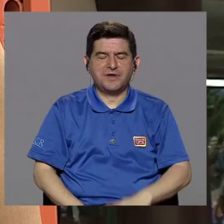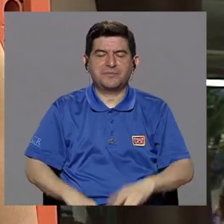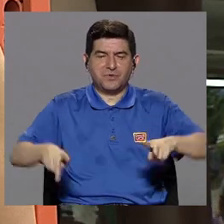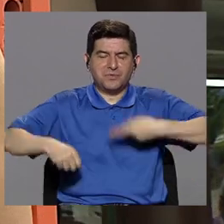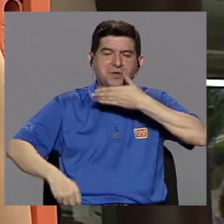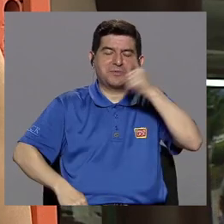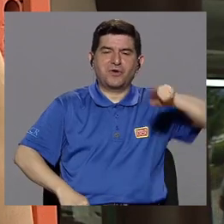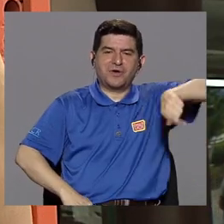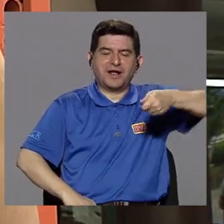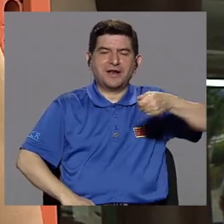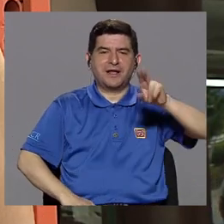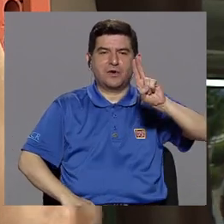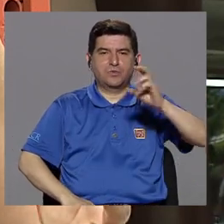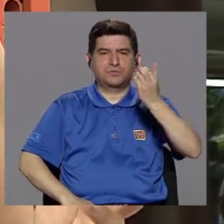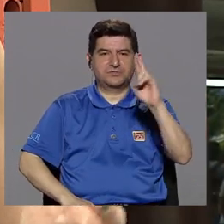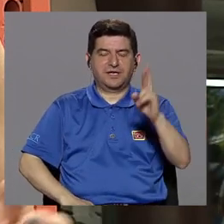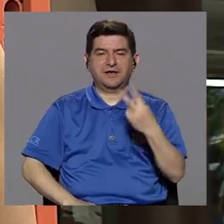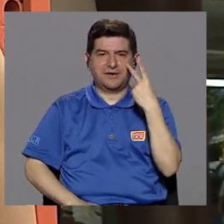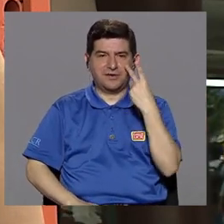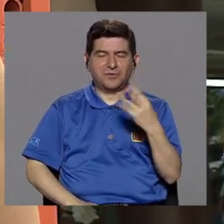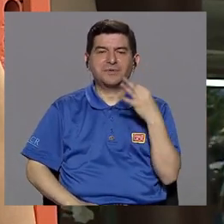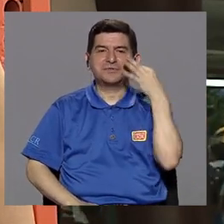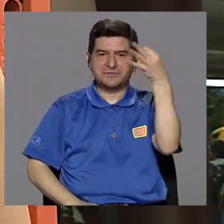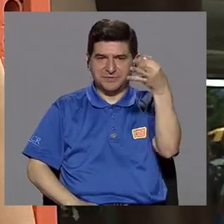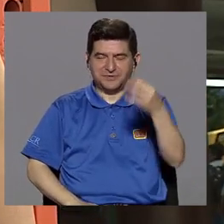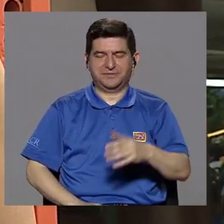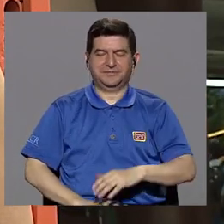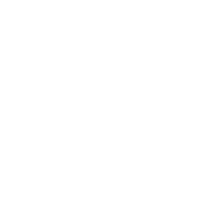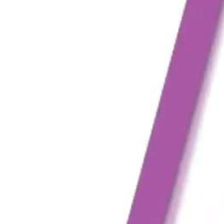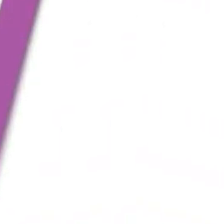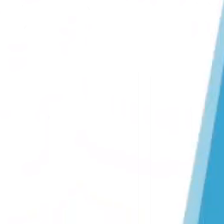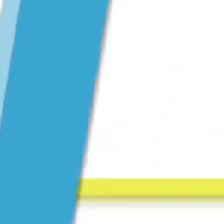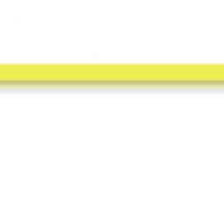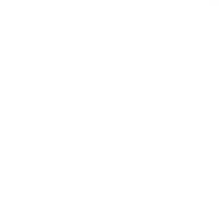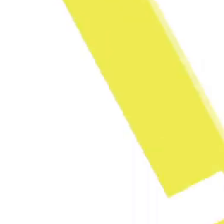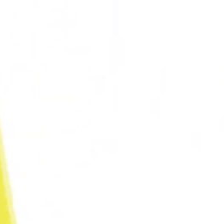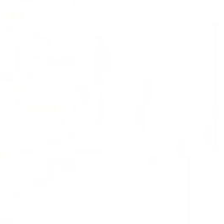Vivir Mejor, Canal UCR. Les esperamos en una próxima. Hasta pronto.